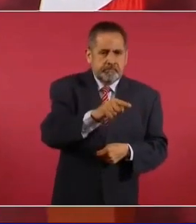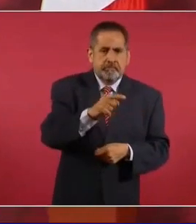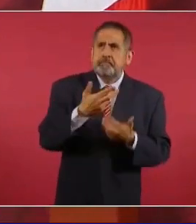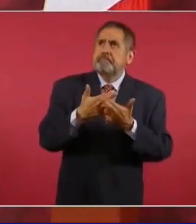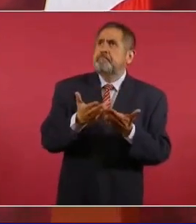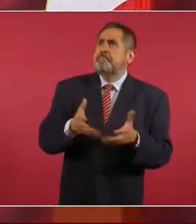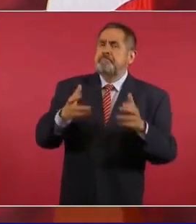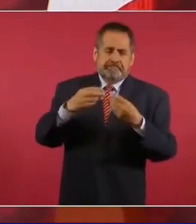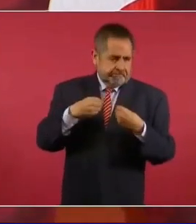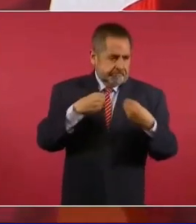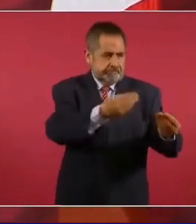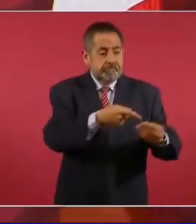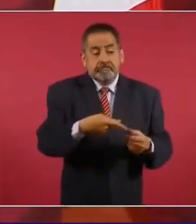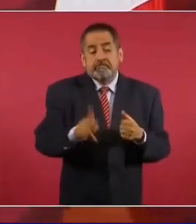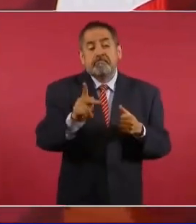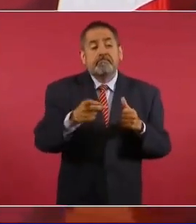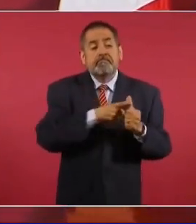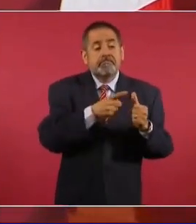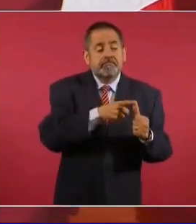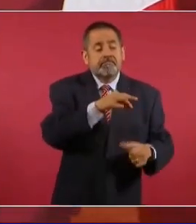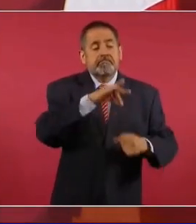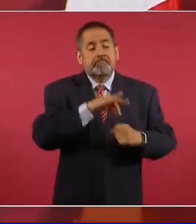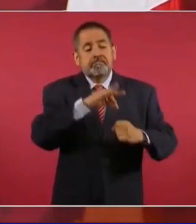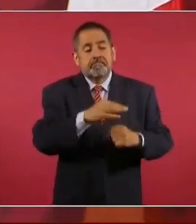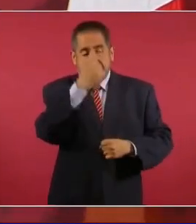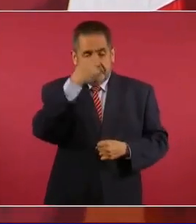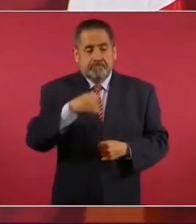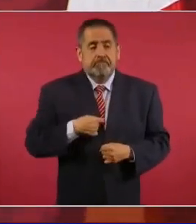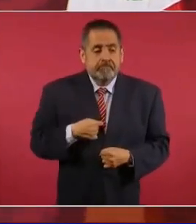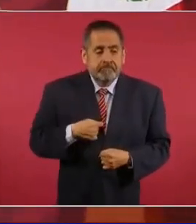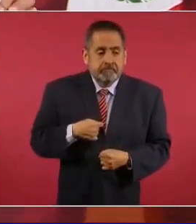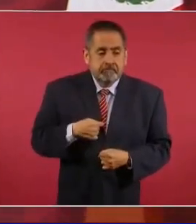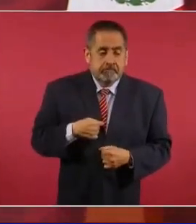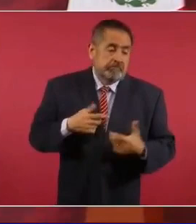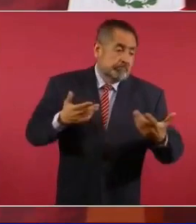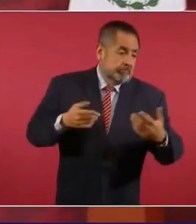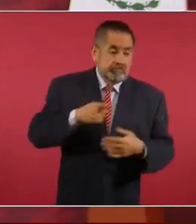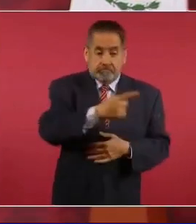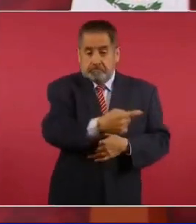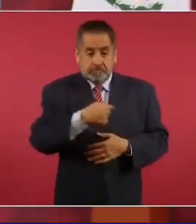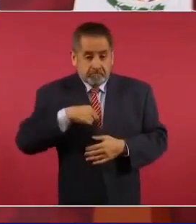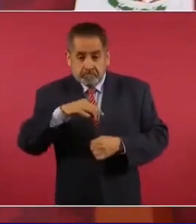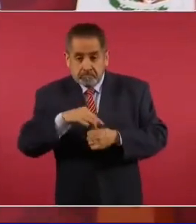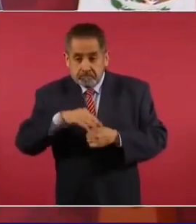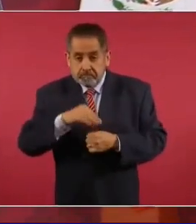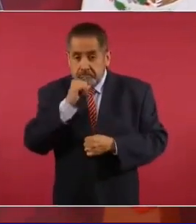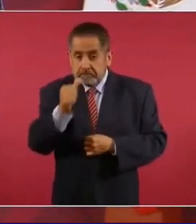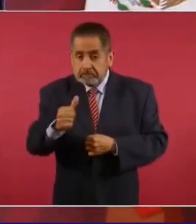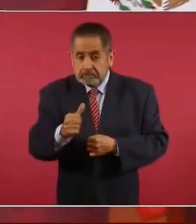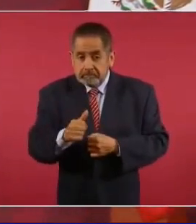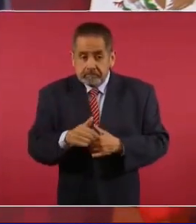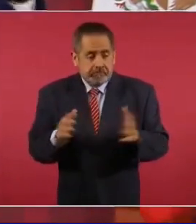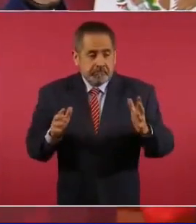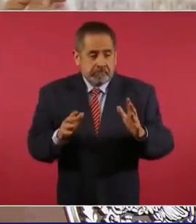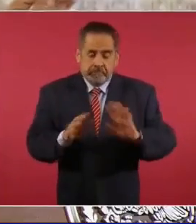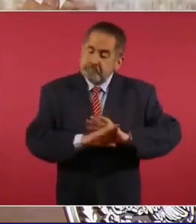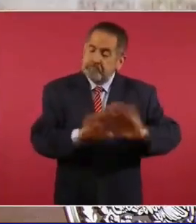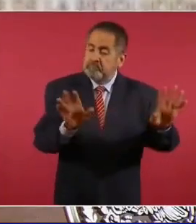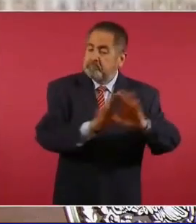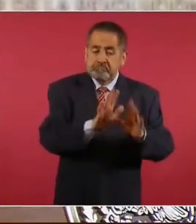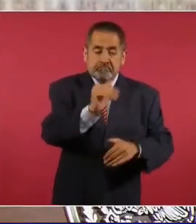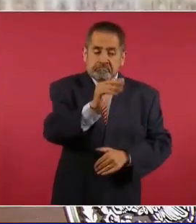almacenamiento y la red de distribución, el no, olvídate,